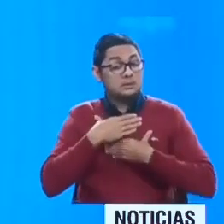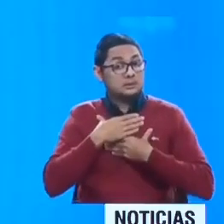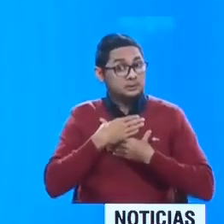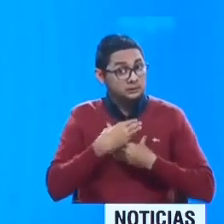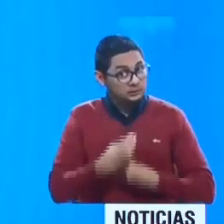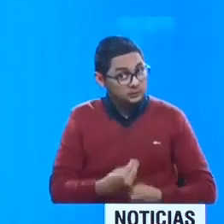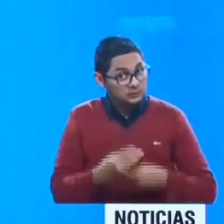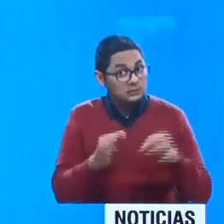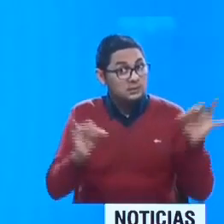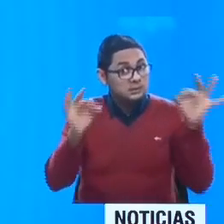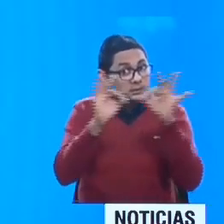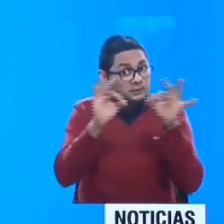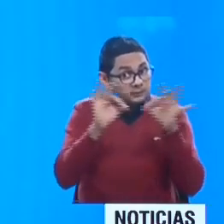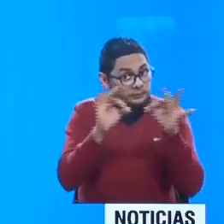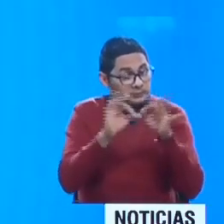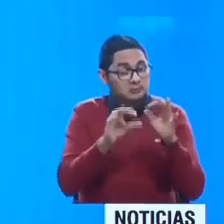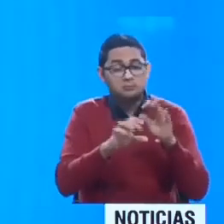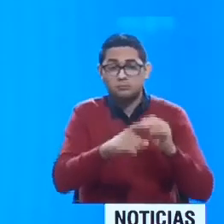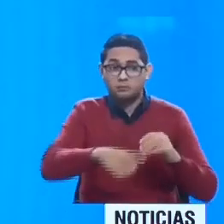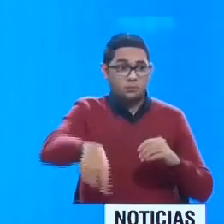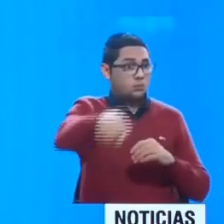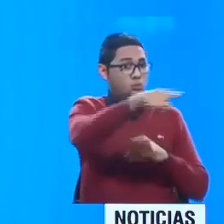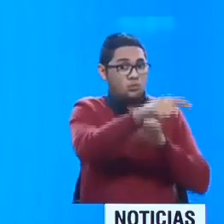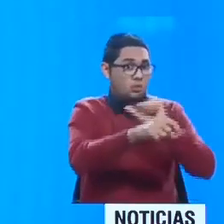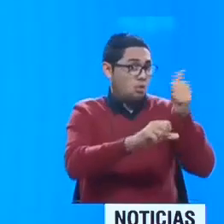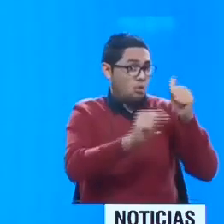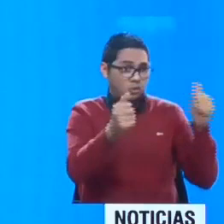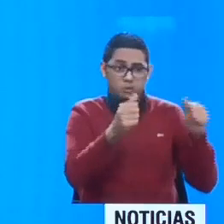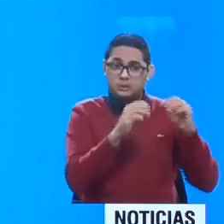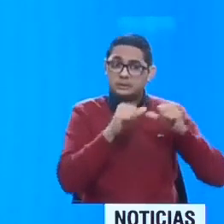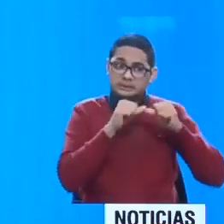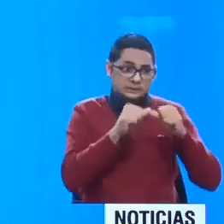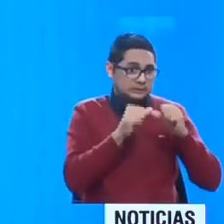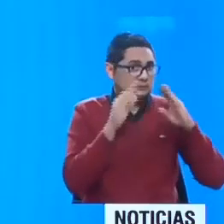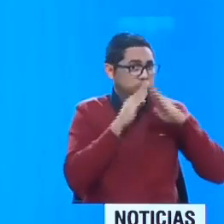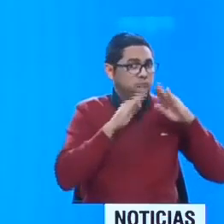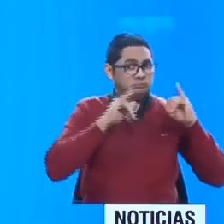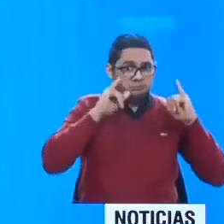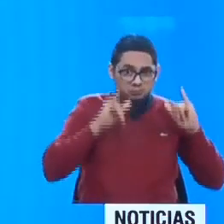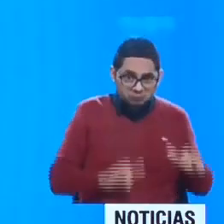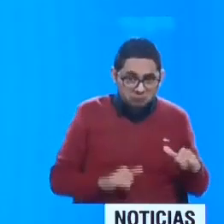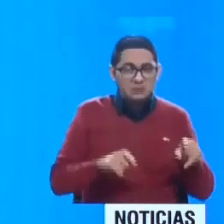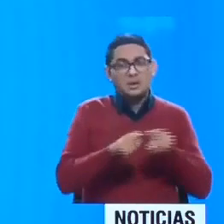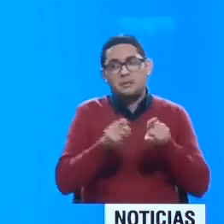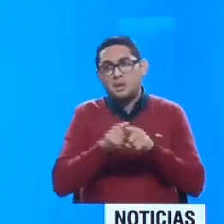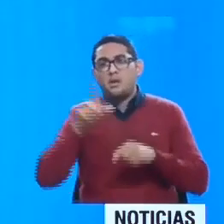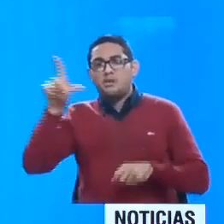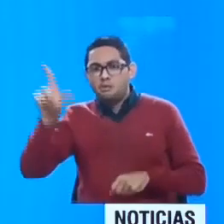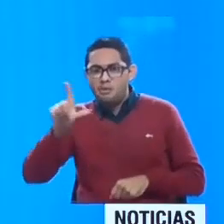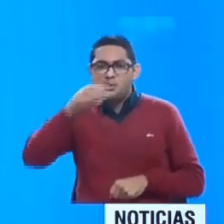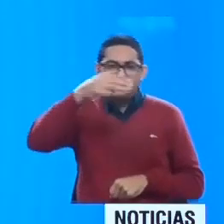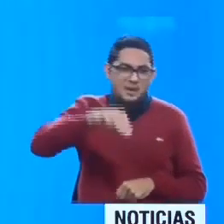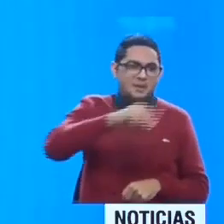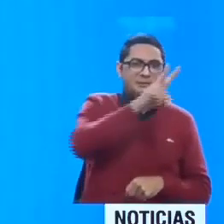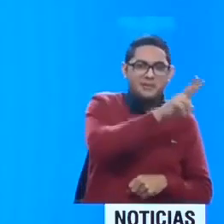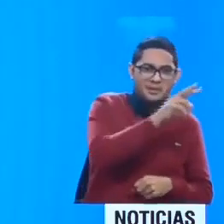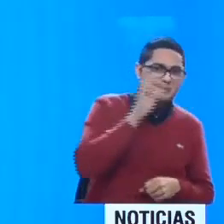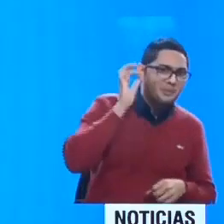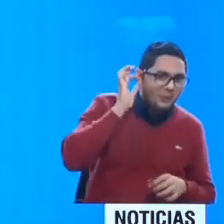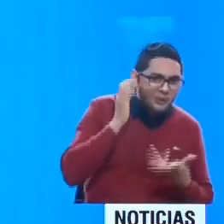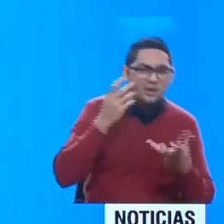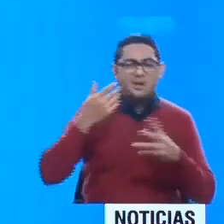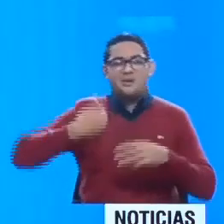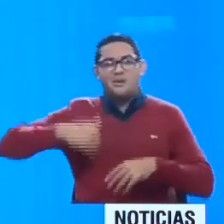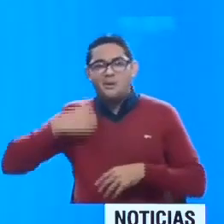como es el cumplimiento de la cuarentena, así como las restricciones de movilidad por género y número de cédula, el